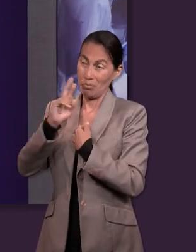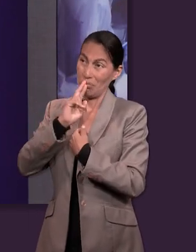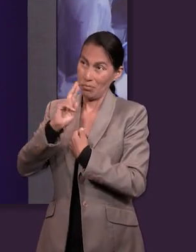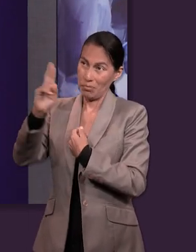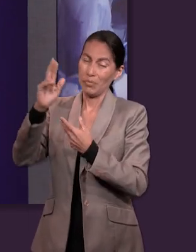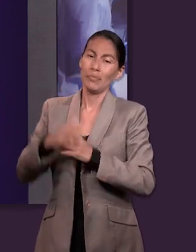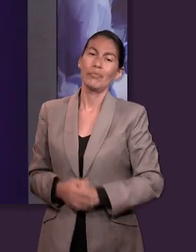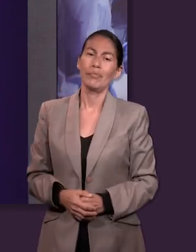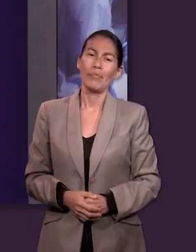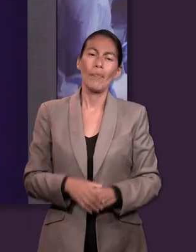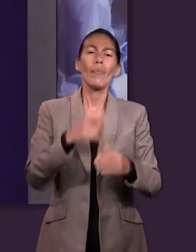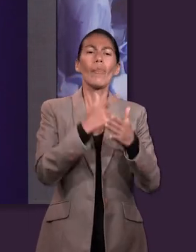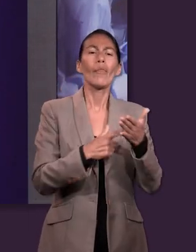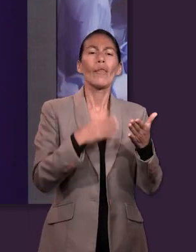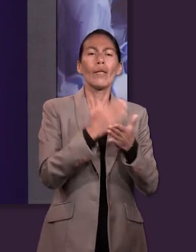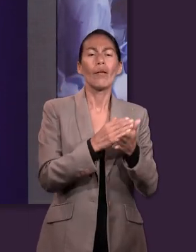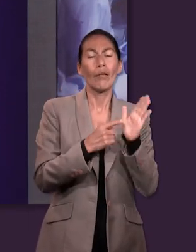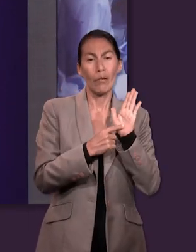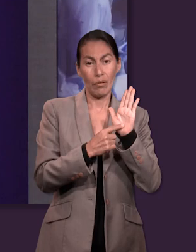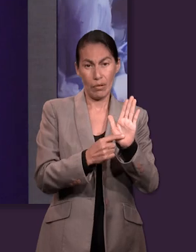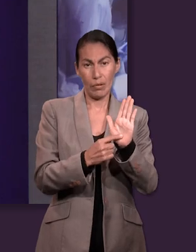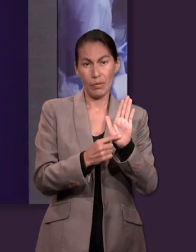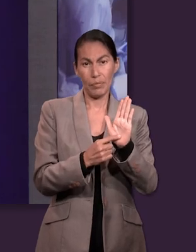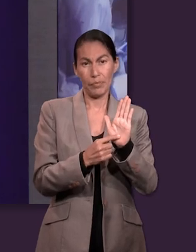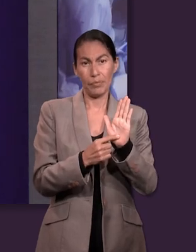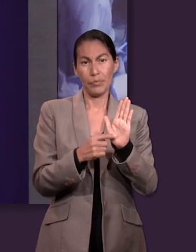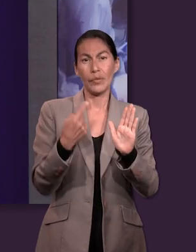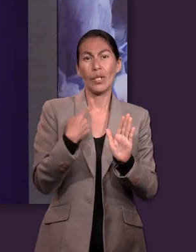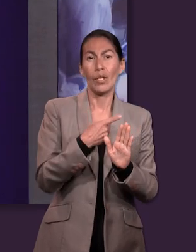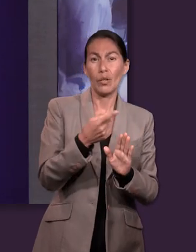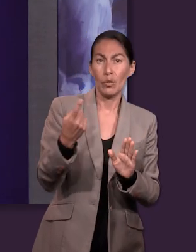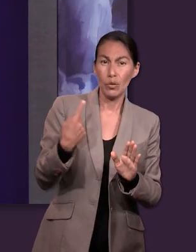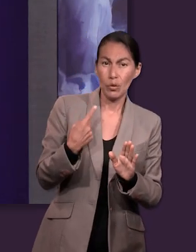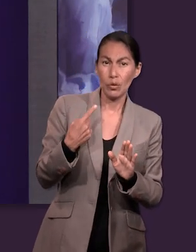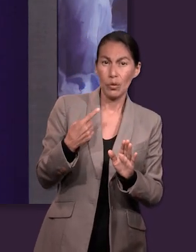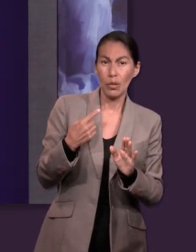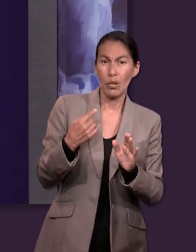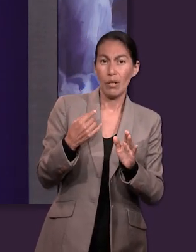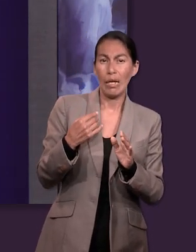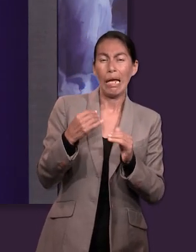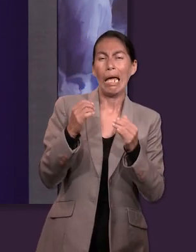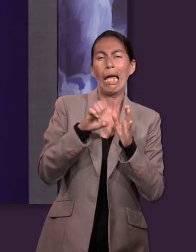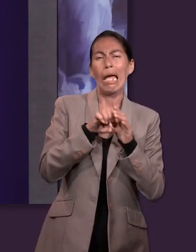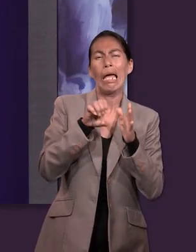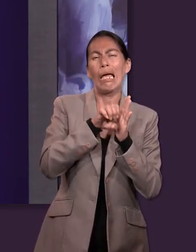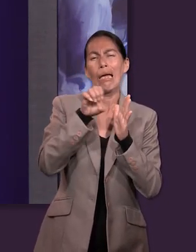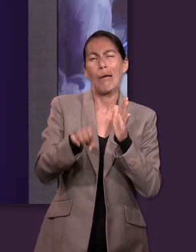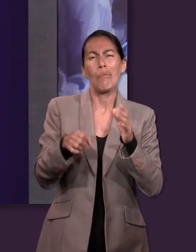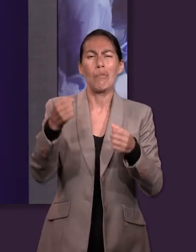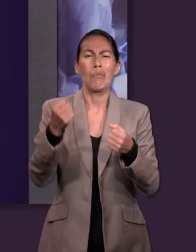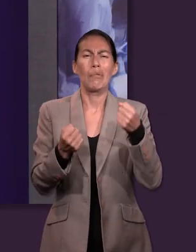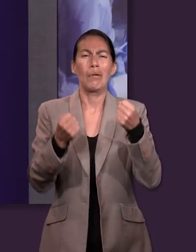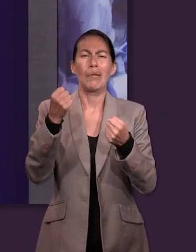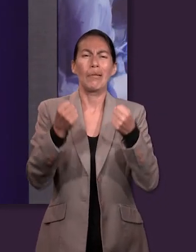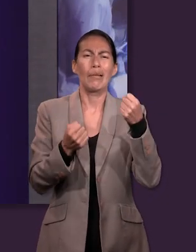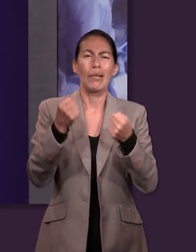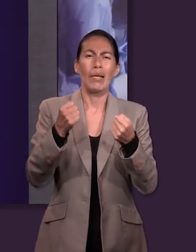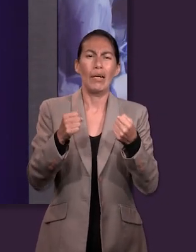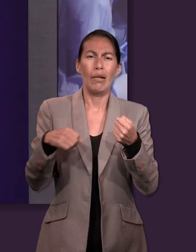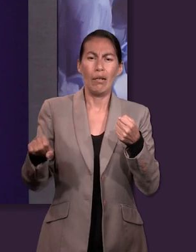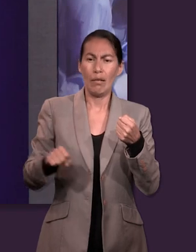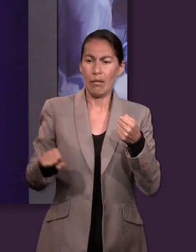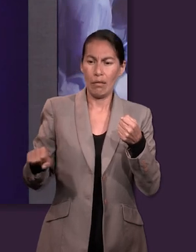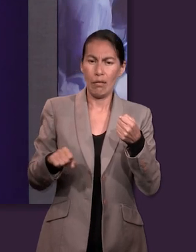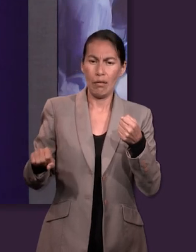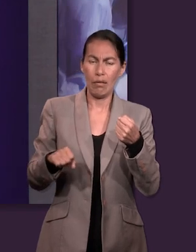Y hay una ilustración en la lección en donde se dice que nosotros debemos de poner la palanca en neutral. Porque si ya nosotros